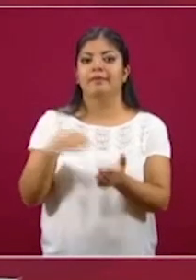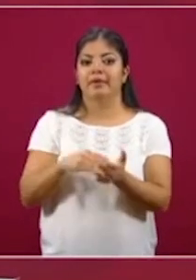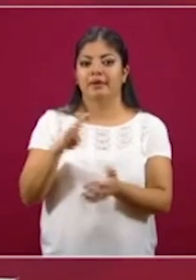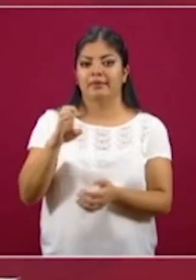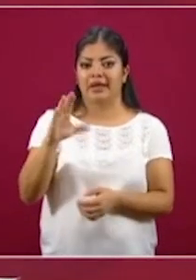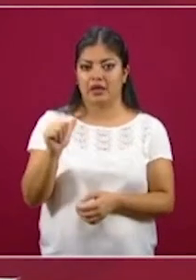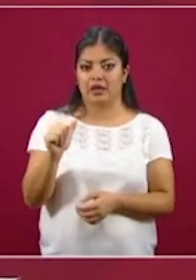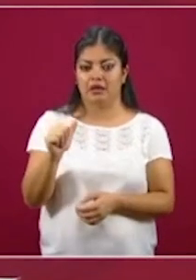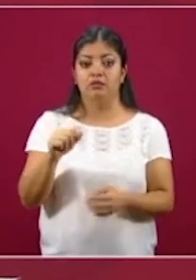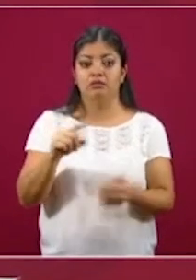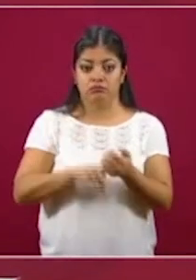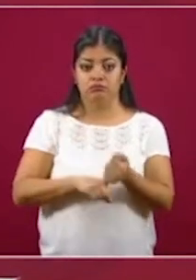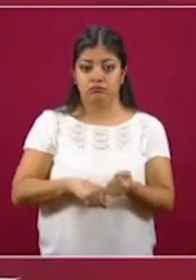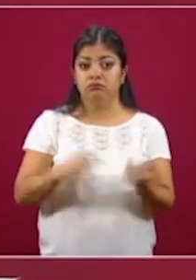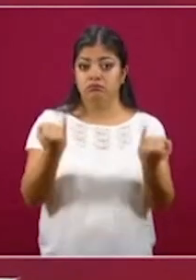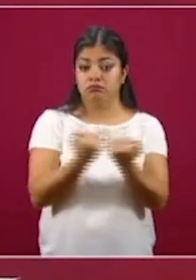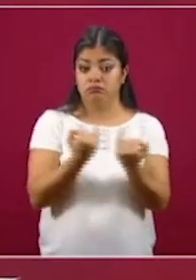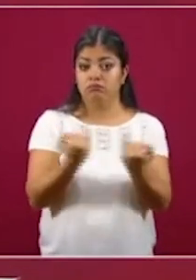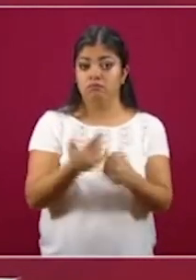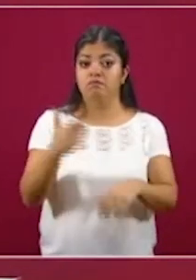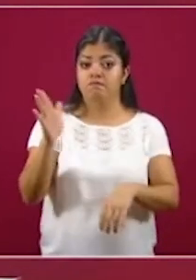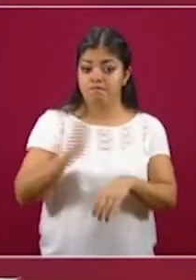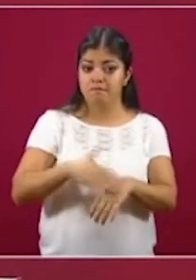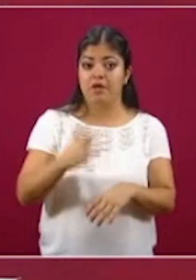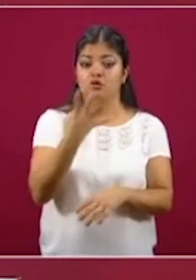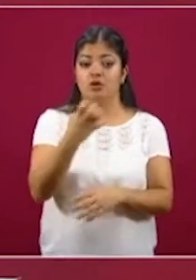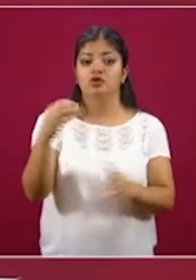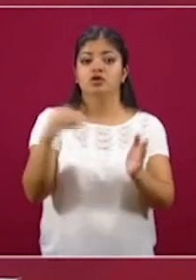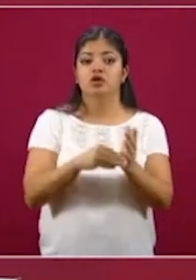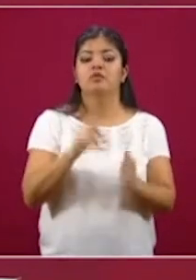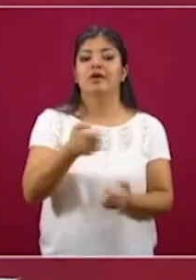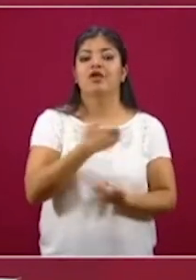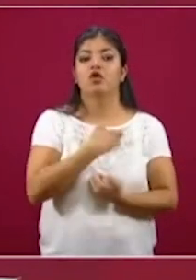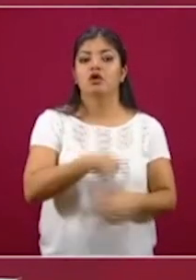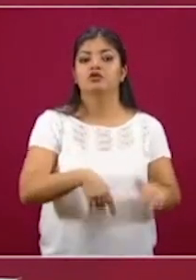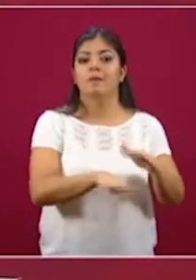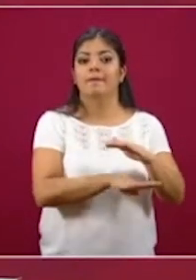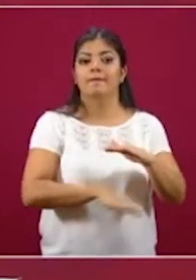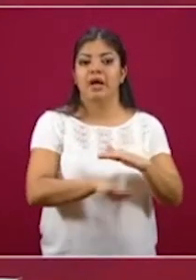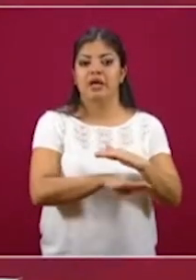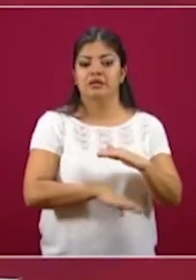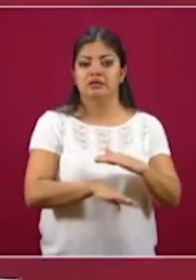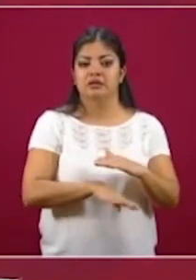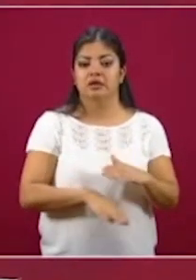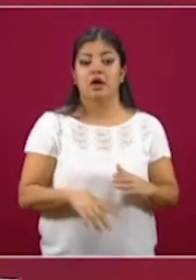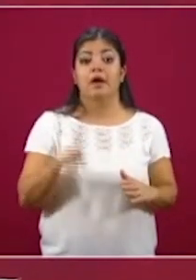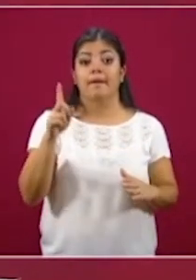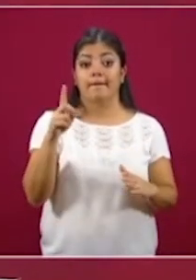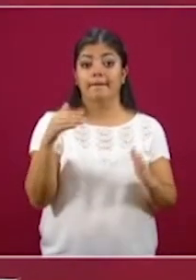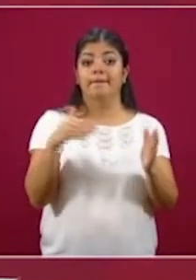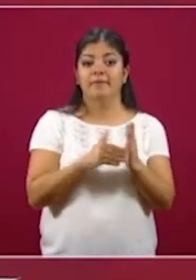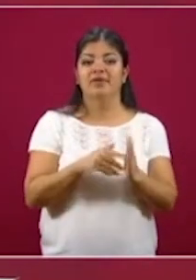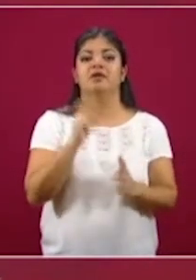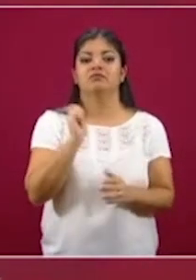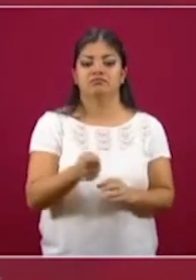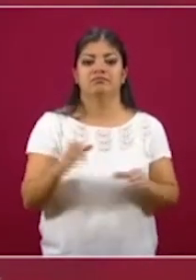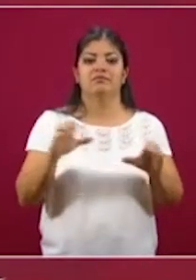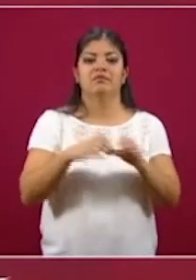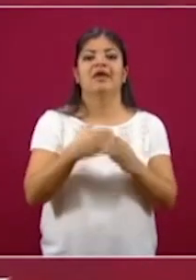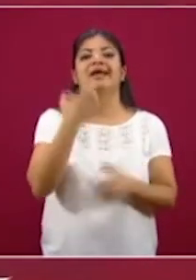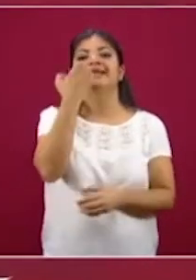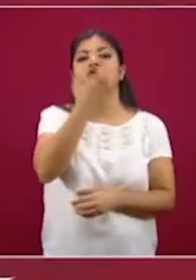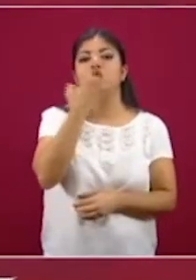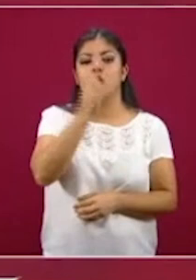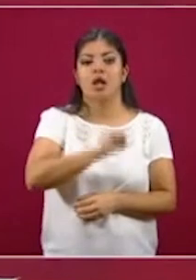Se están incorporando además 400 mil becarios más de educación básica y mil pertenecientes a la Escuela de